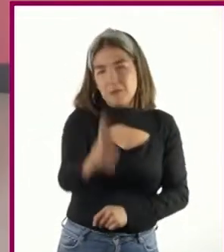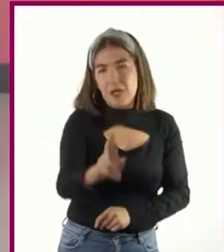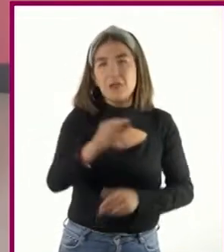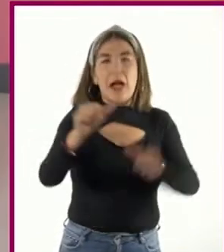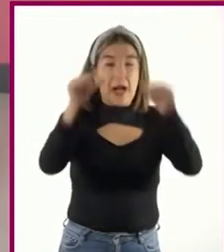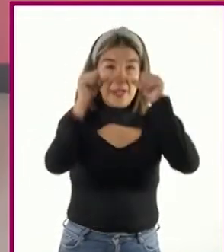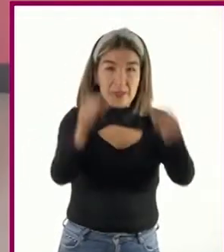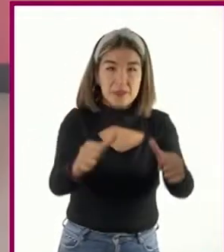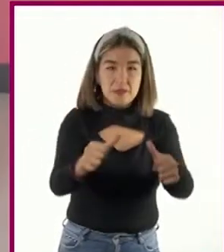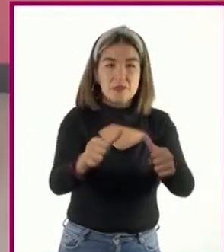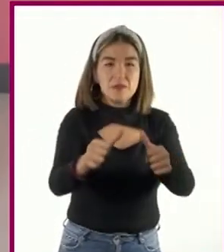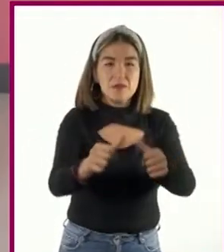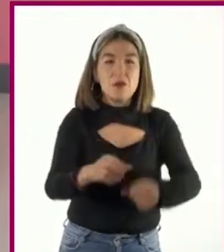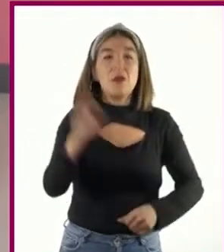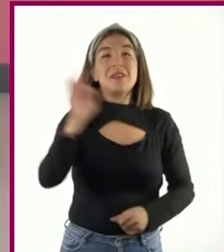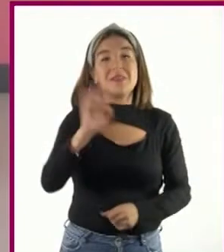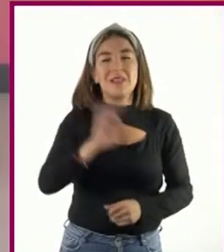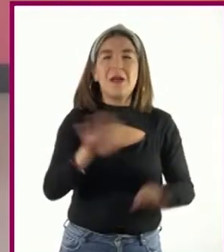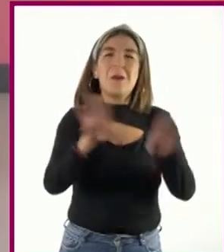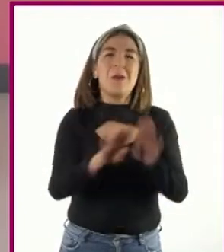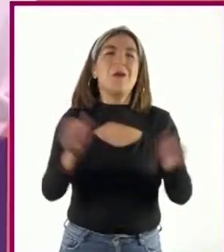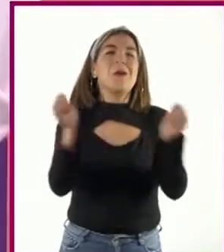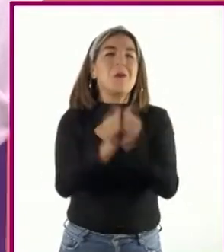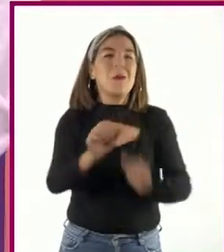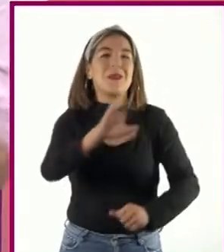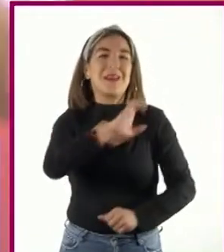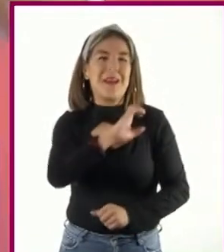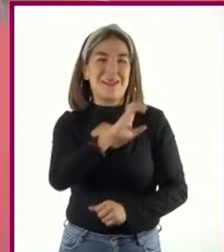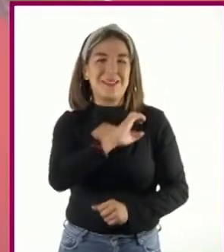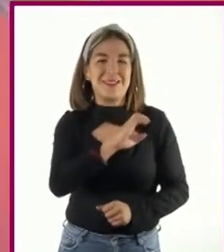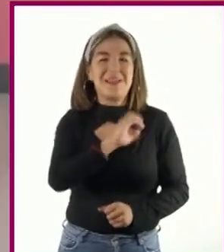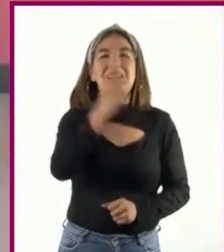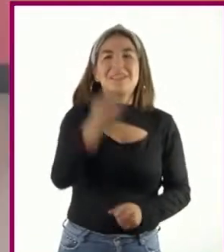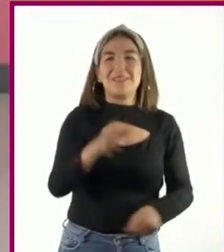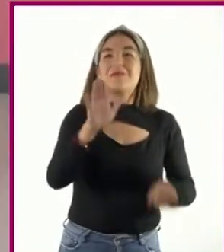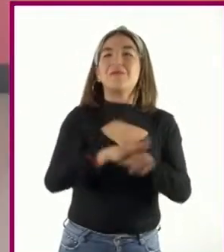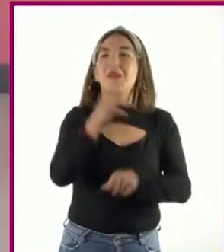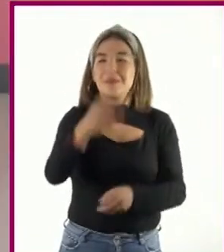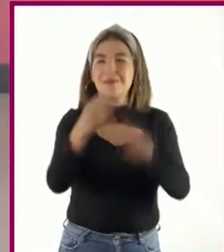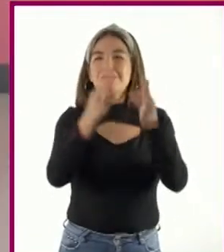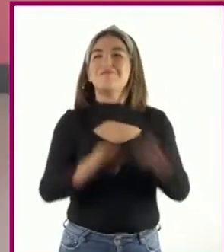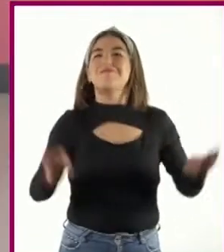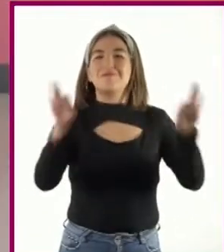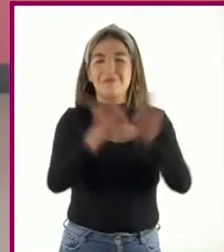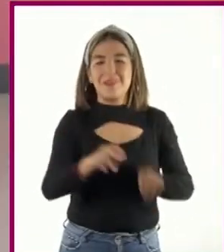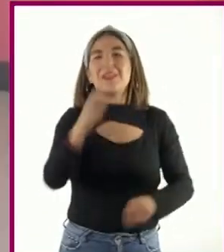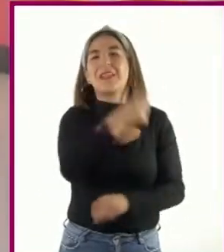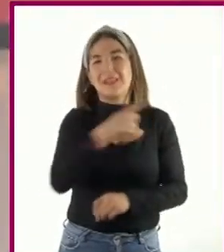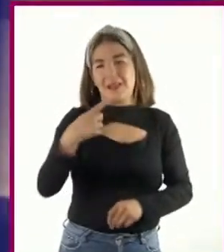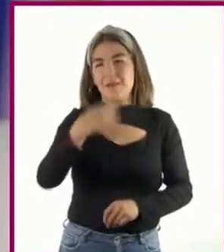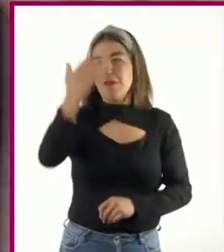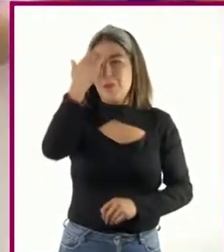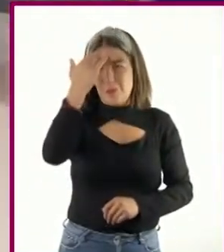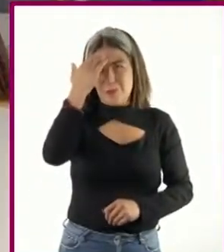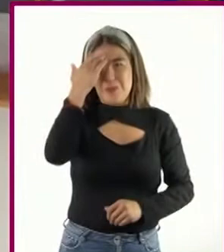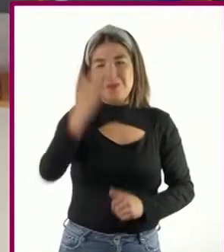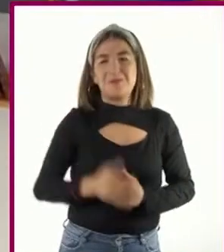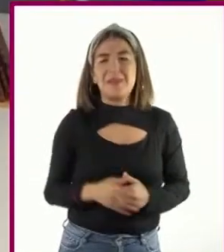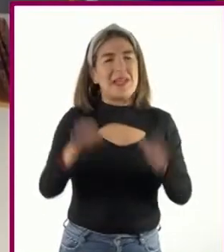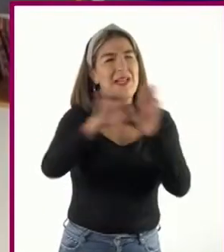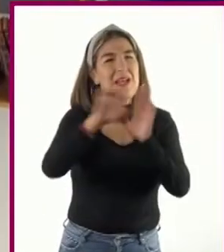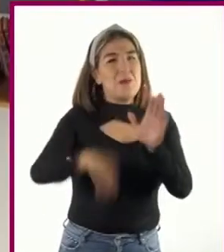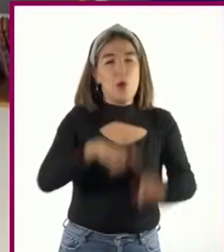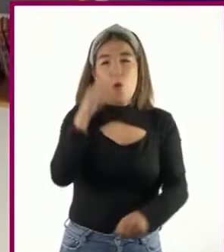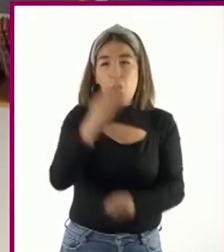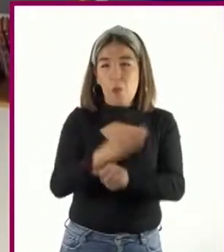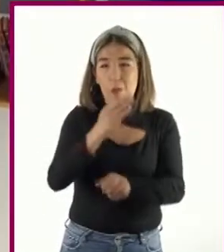atención o incluso de afecto. Por eso es muy importante conocerlas. Es decir que